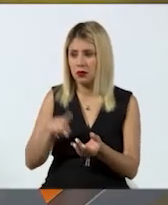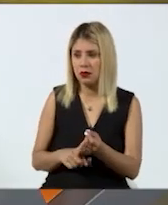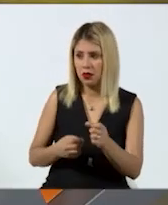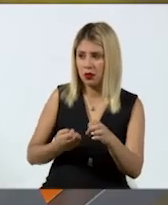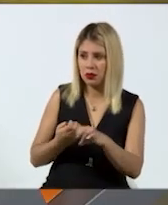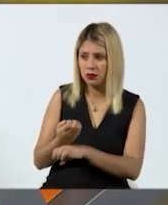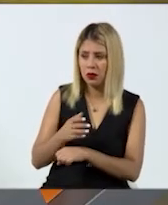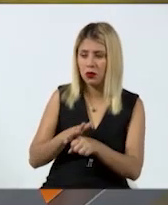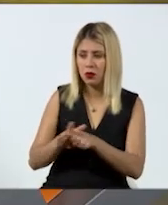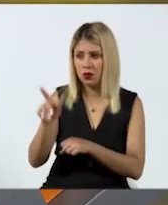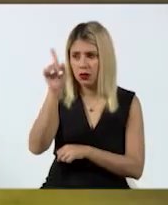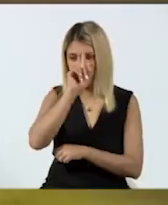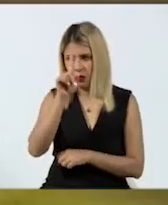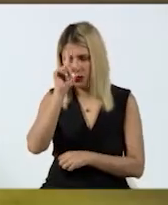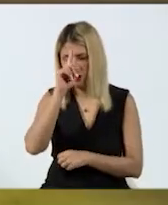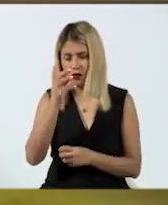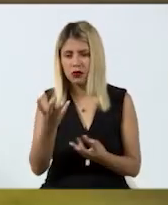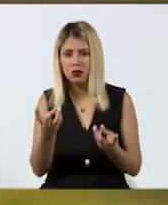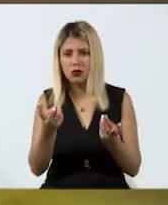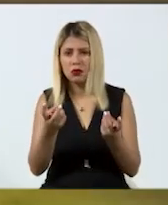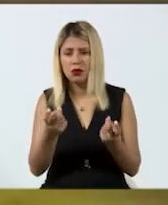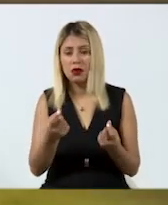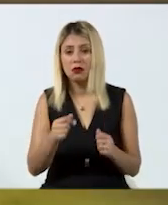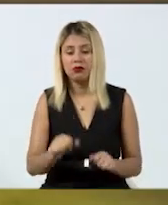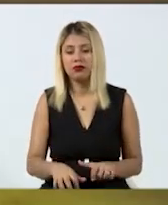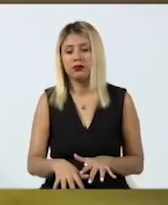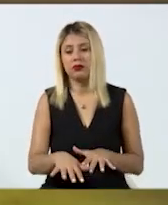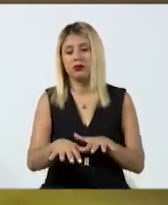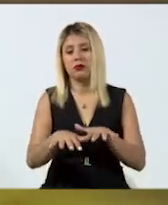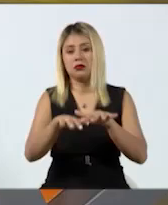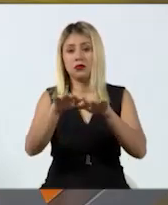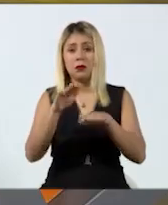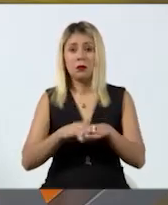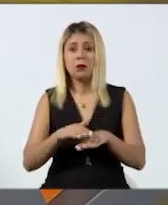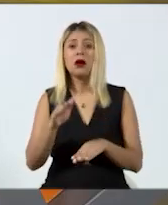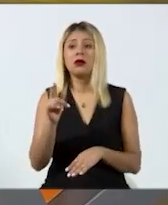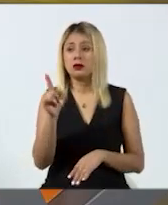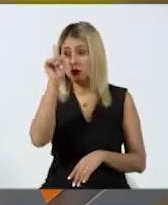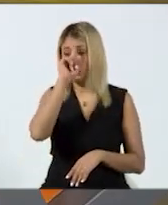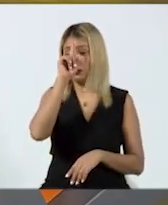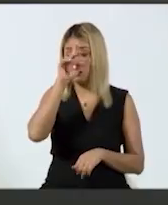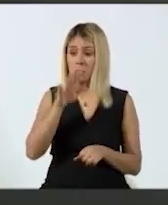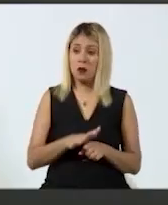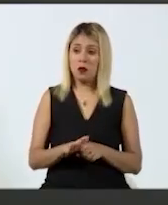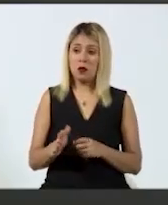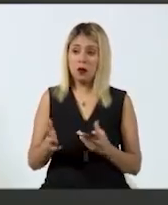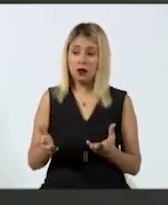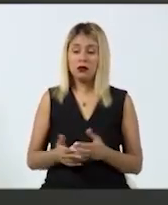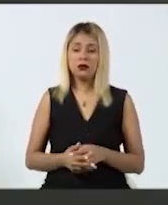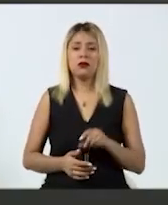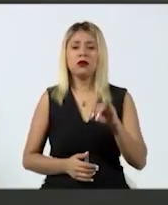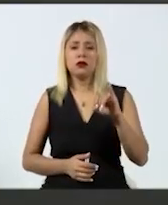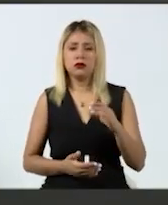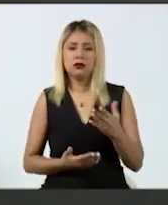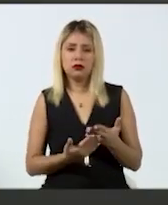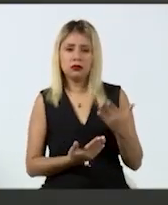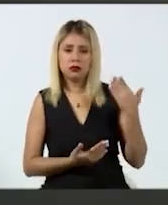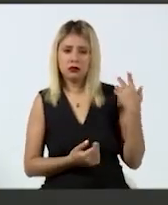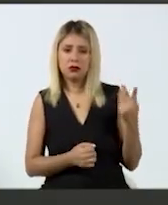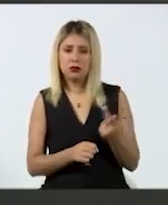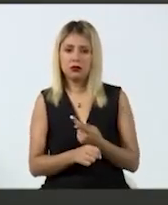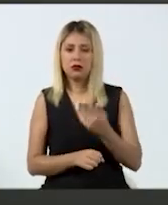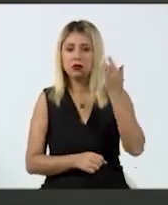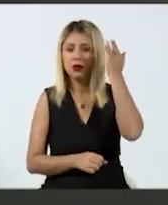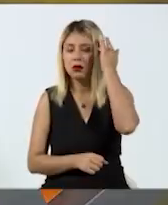¿algunas recomendaciones cuando empiecen a subir el caudal de arroyos, ríos? Tenemos los antecedentes, San